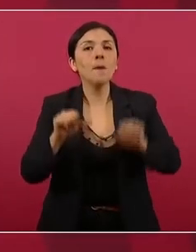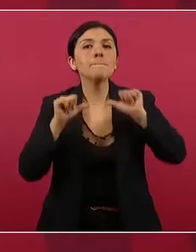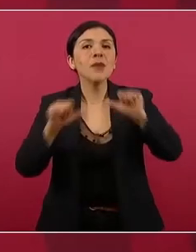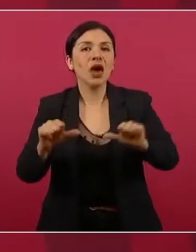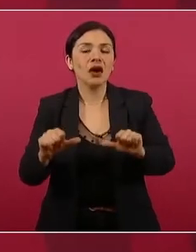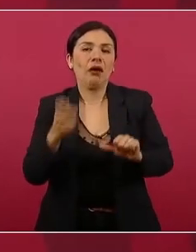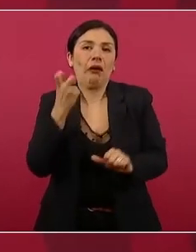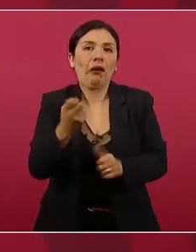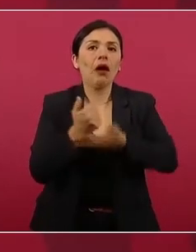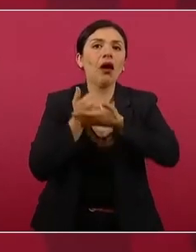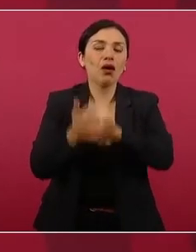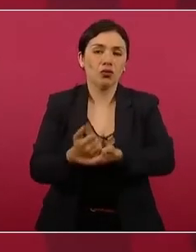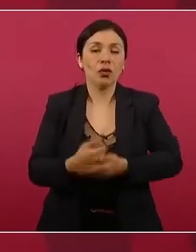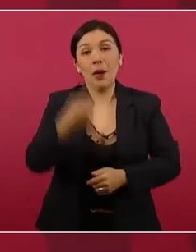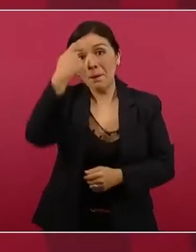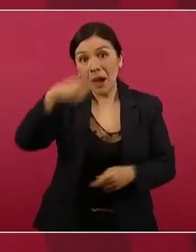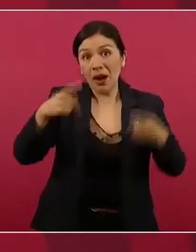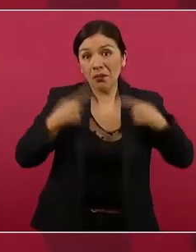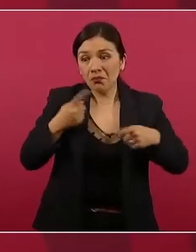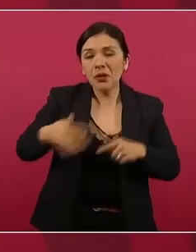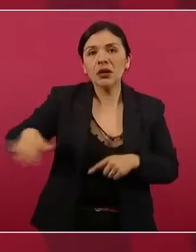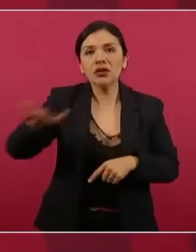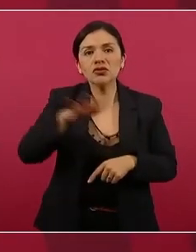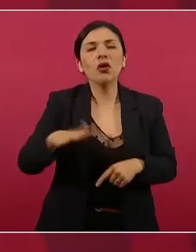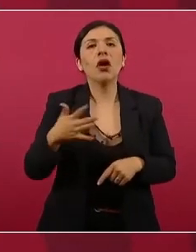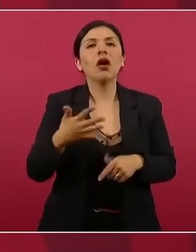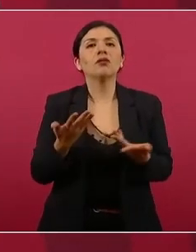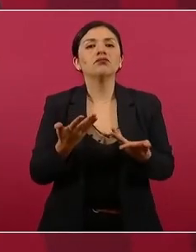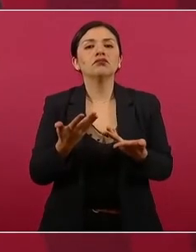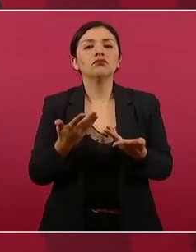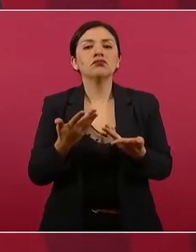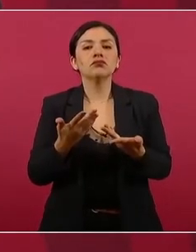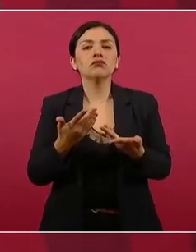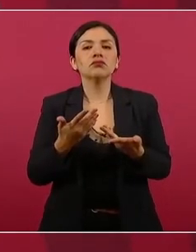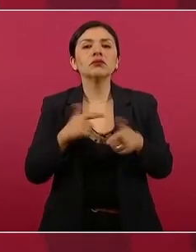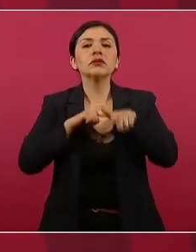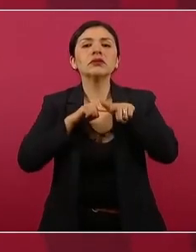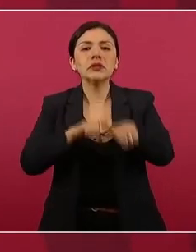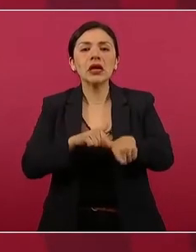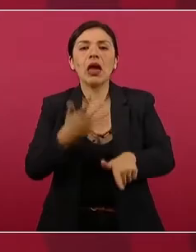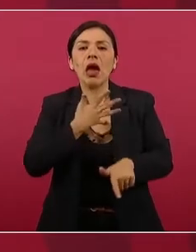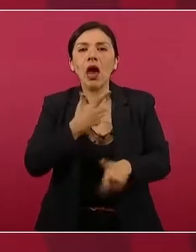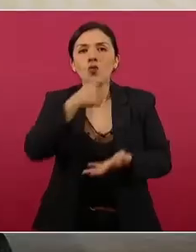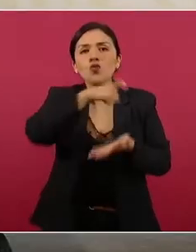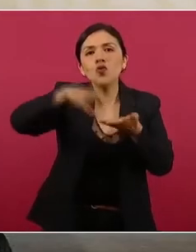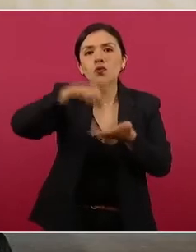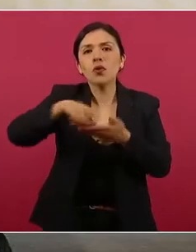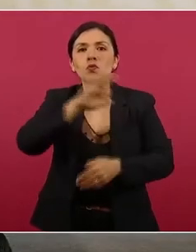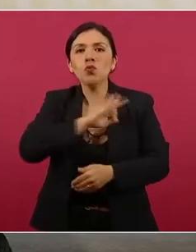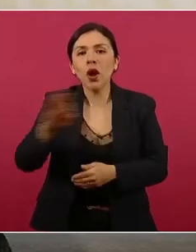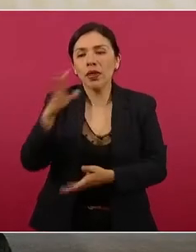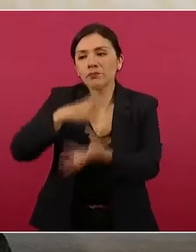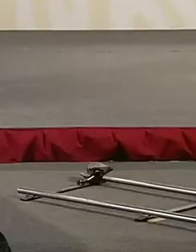no dejara de tener para lo básico.